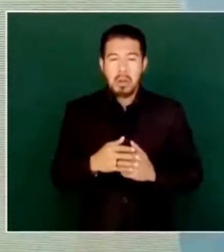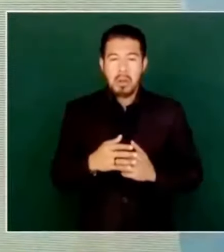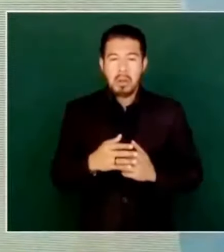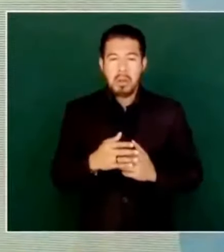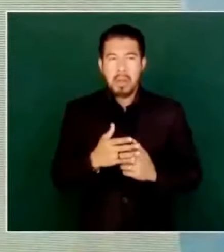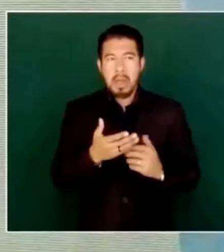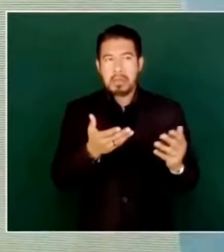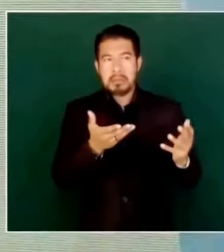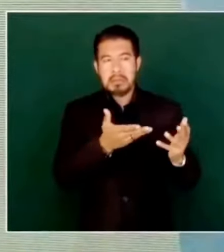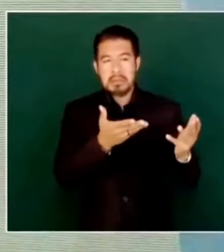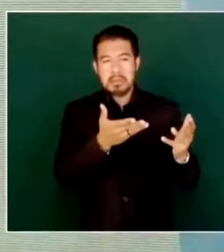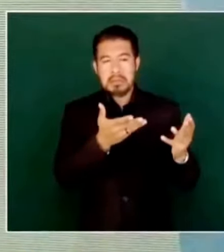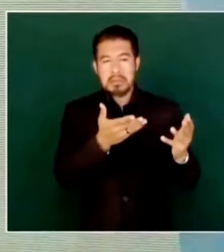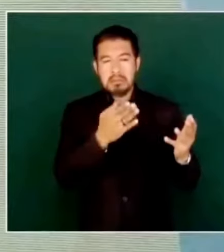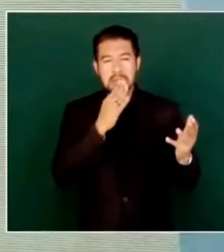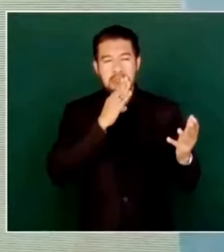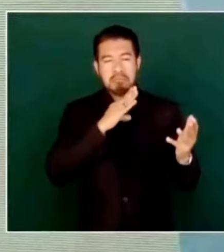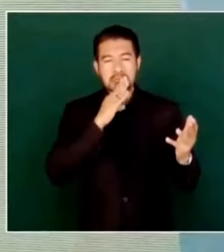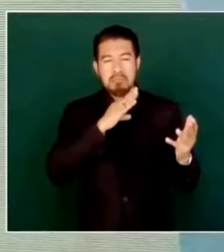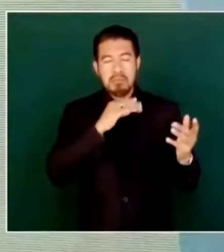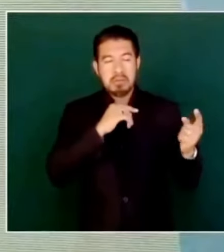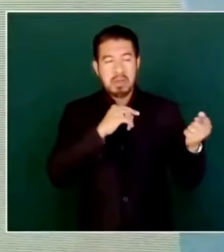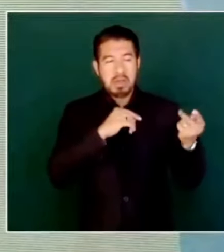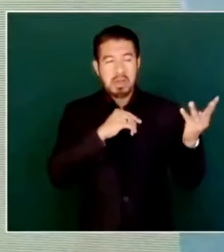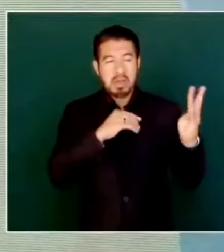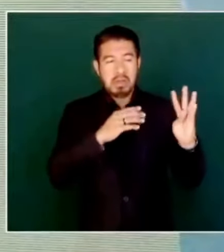a mí no me querían.